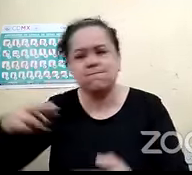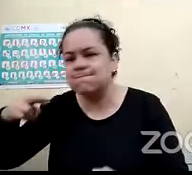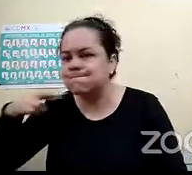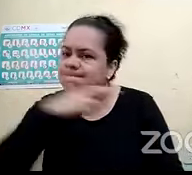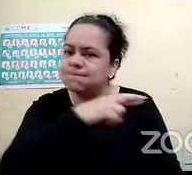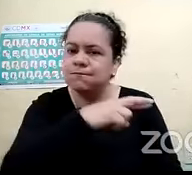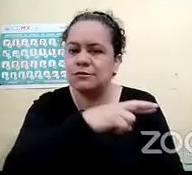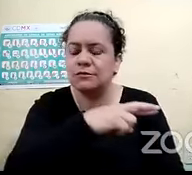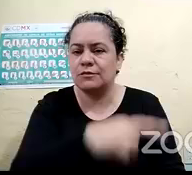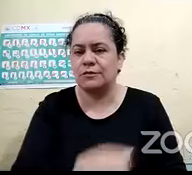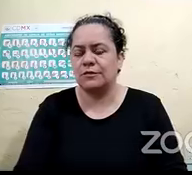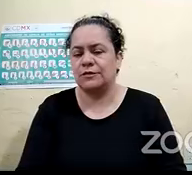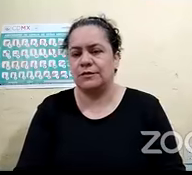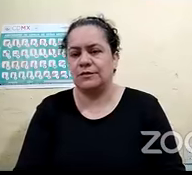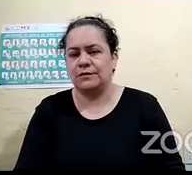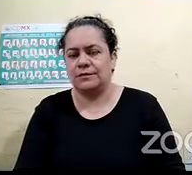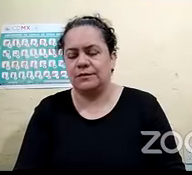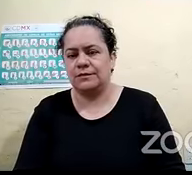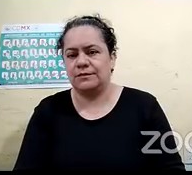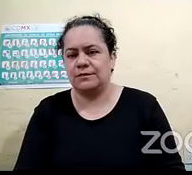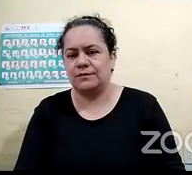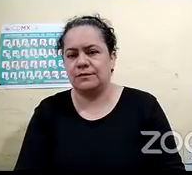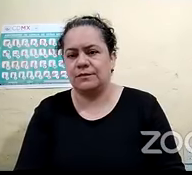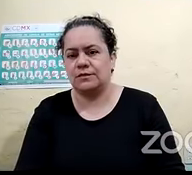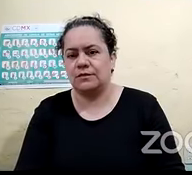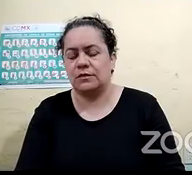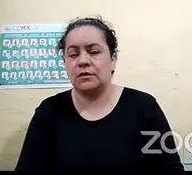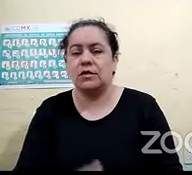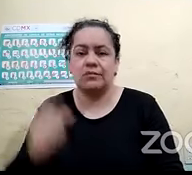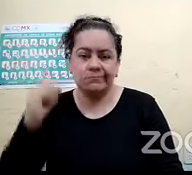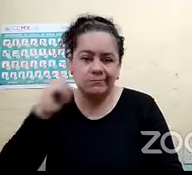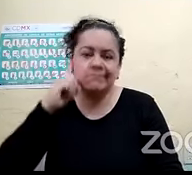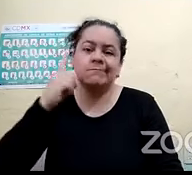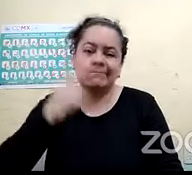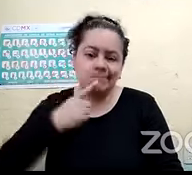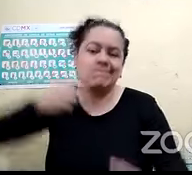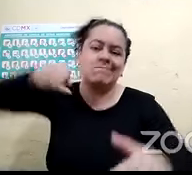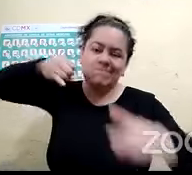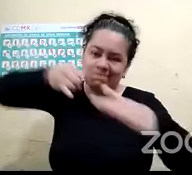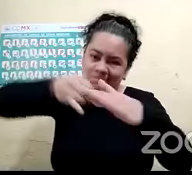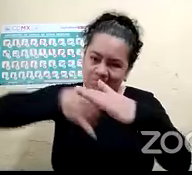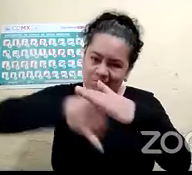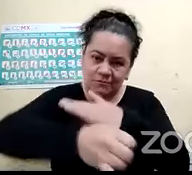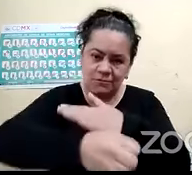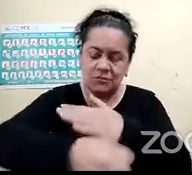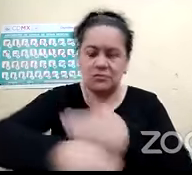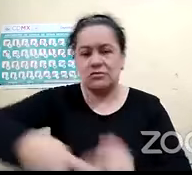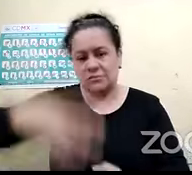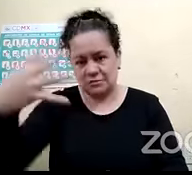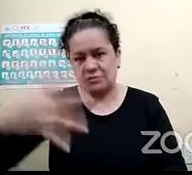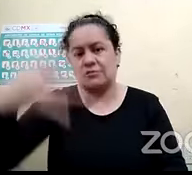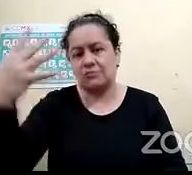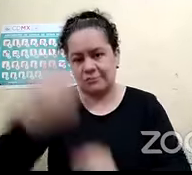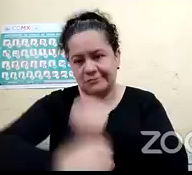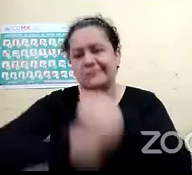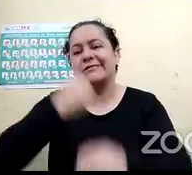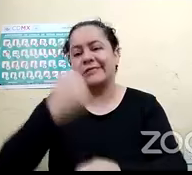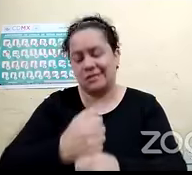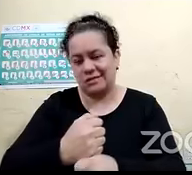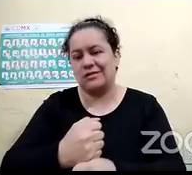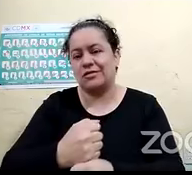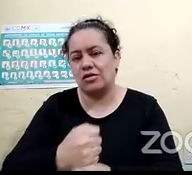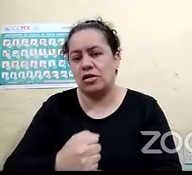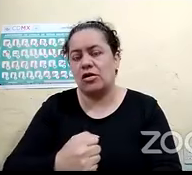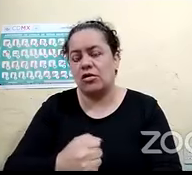Entonces, quedé con sordera total a los catorce años. Así viví durante once